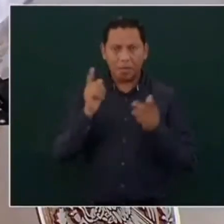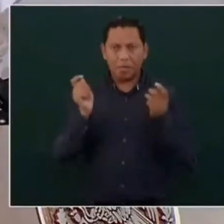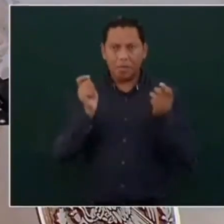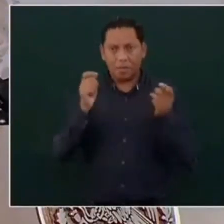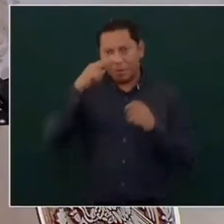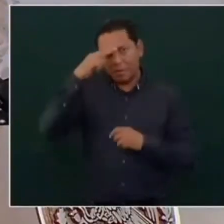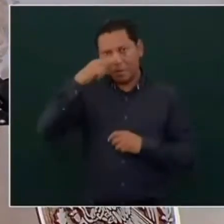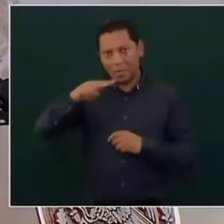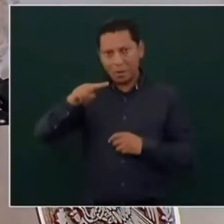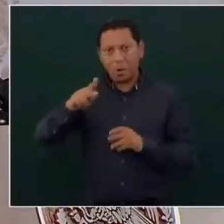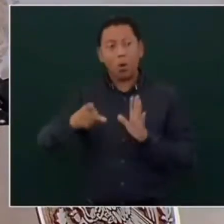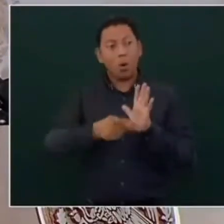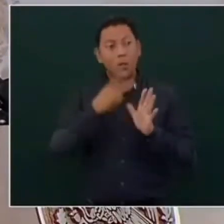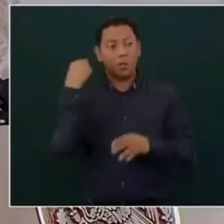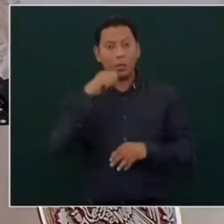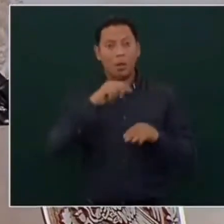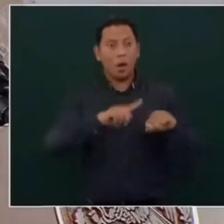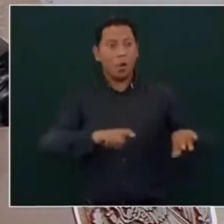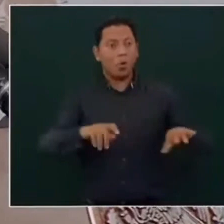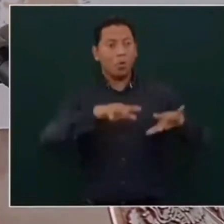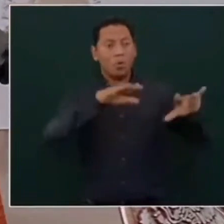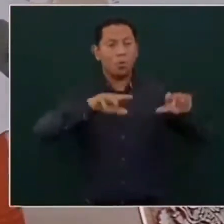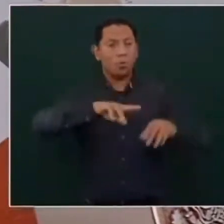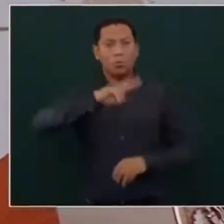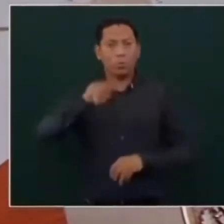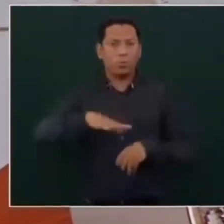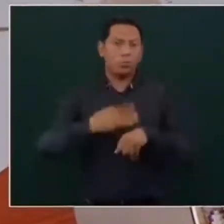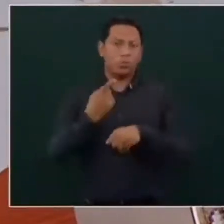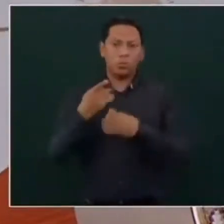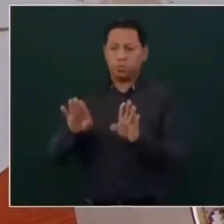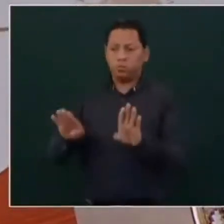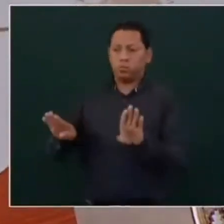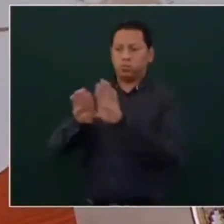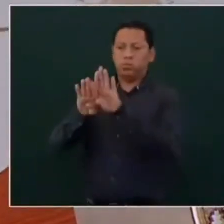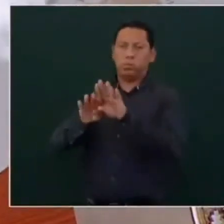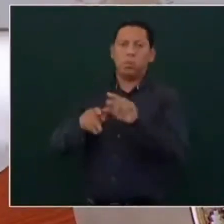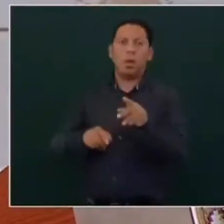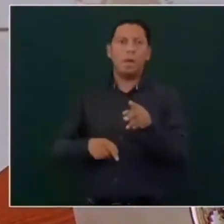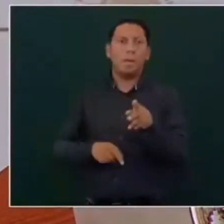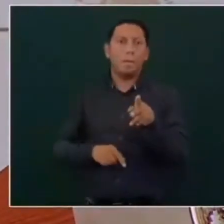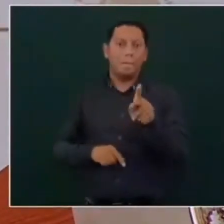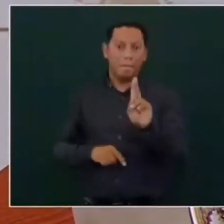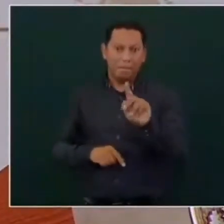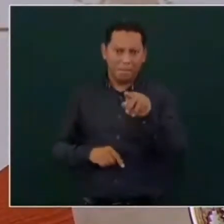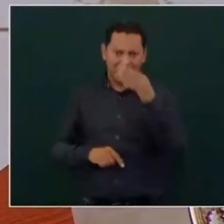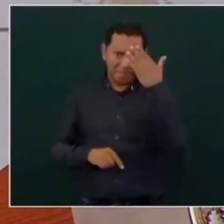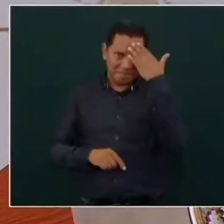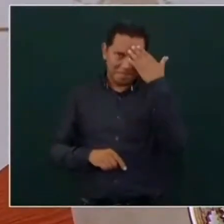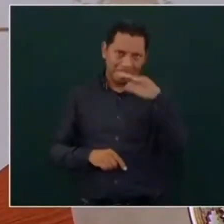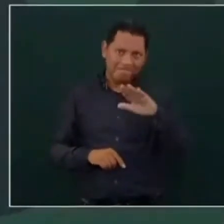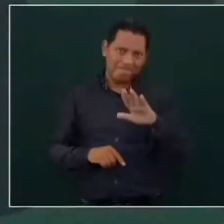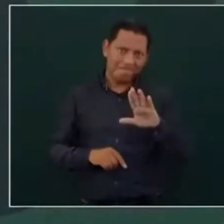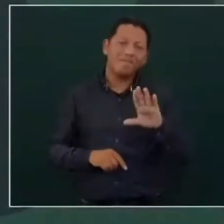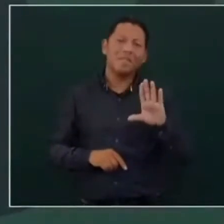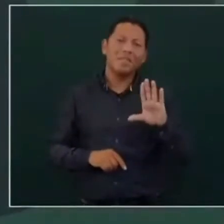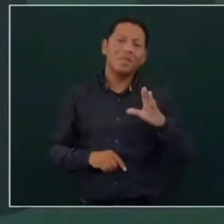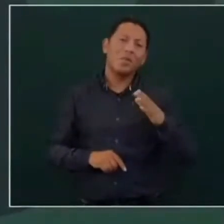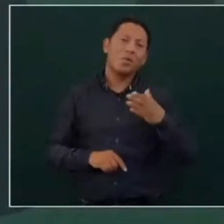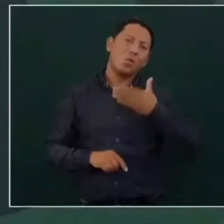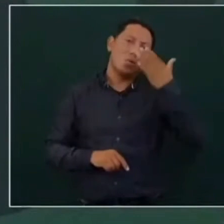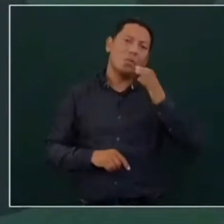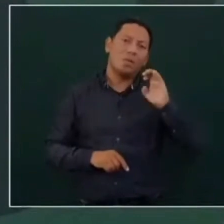Y como venía la inercia y el dominio de la oligarquía,